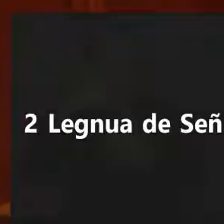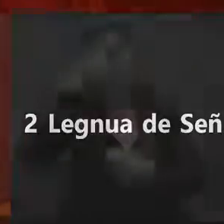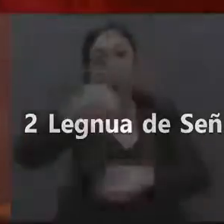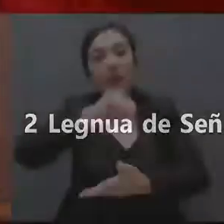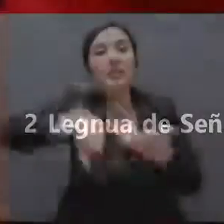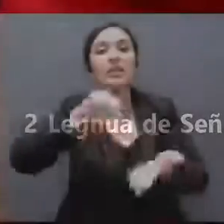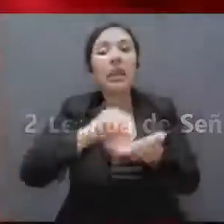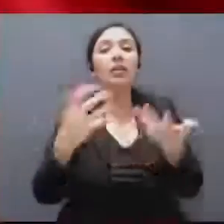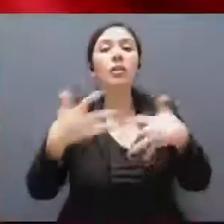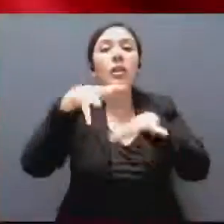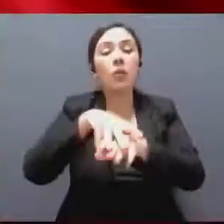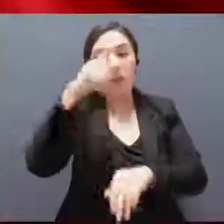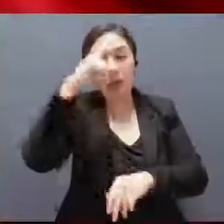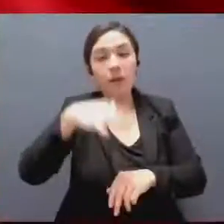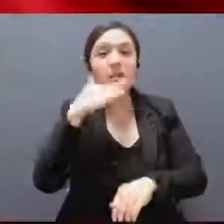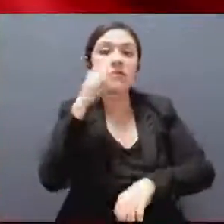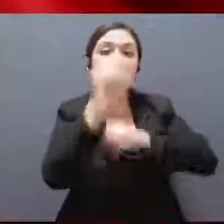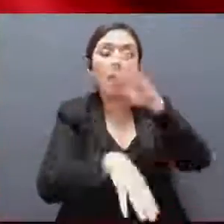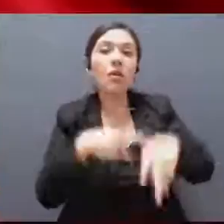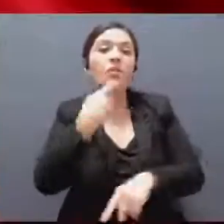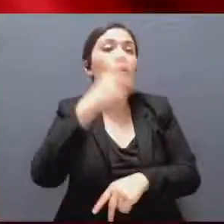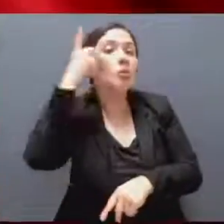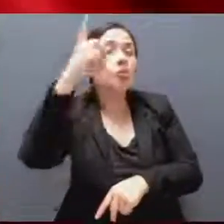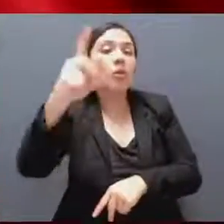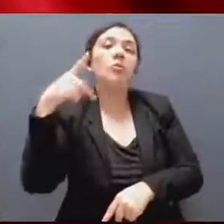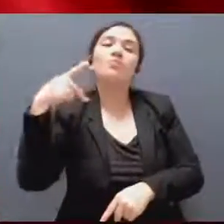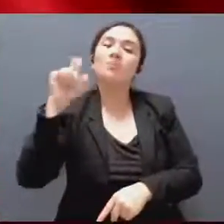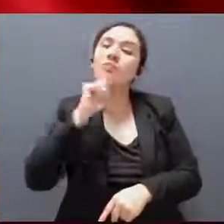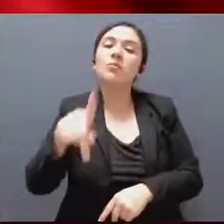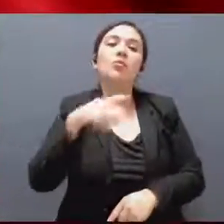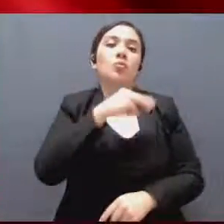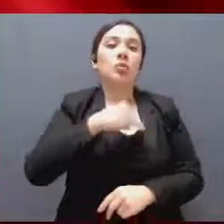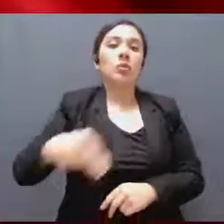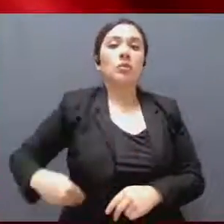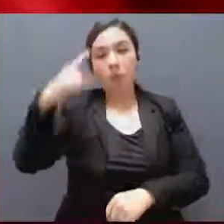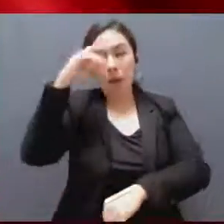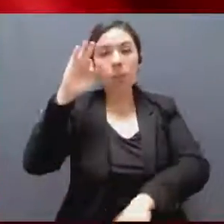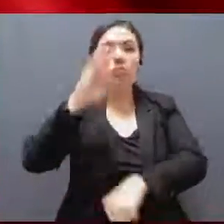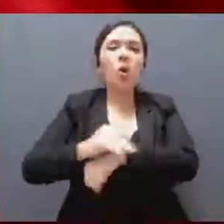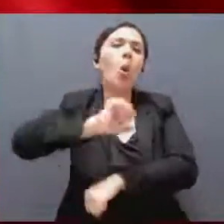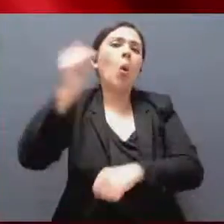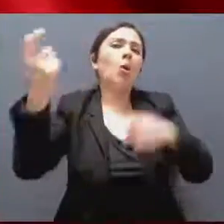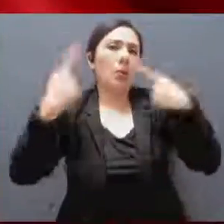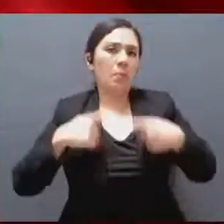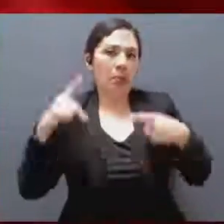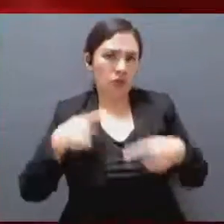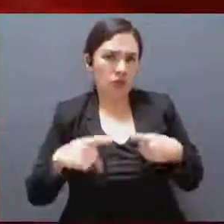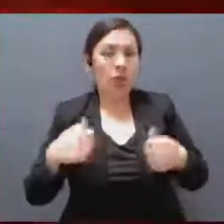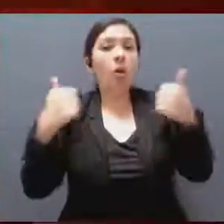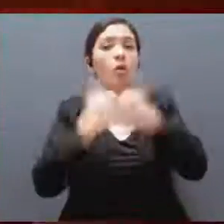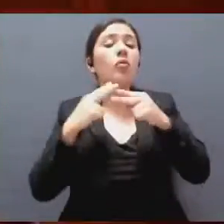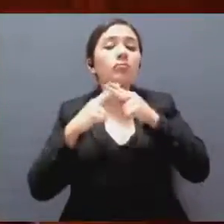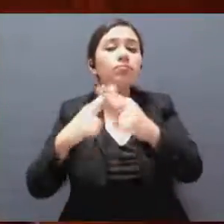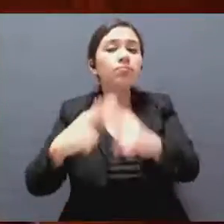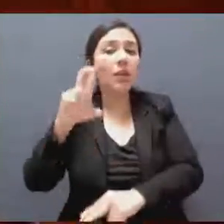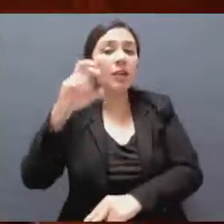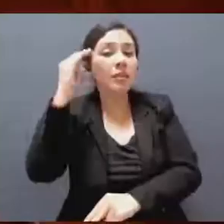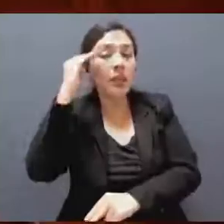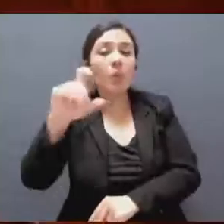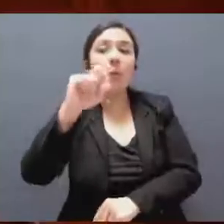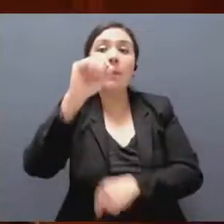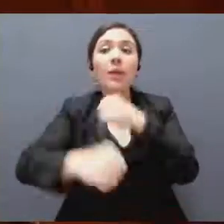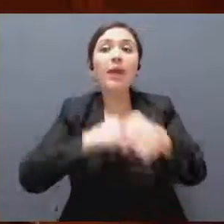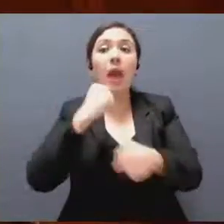Residuos, inmueble propiedad del municipio a favor de un tercero por una vigencia de 20 años conforme al presente